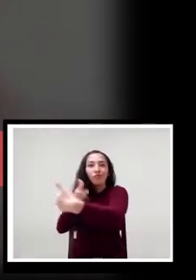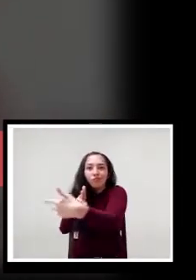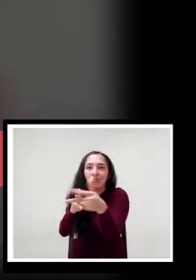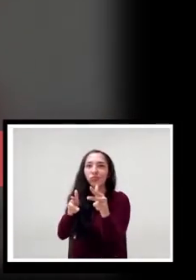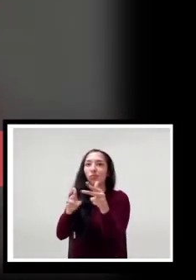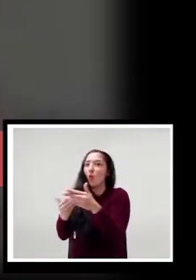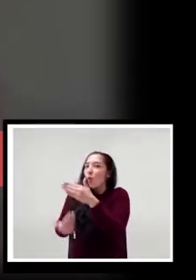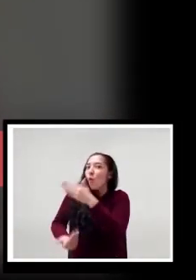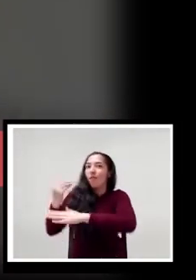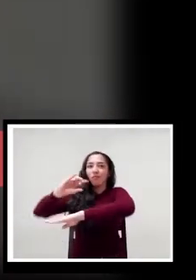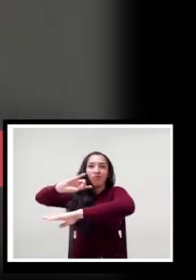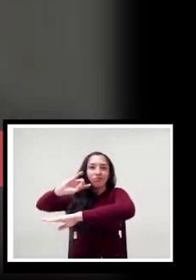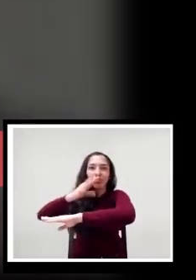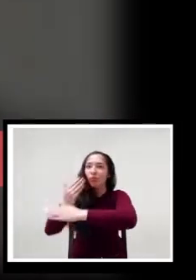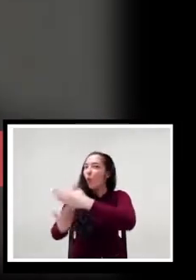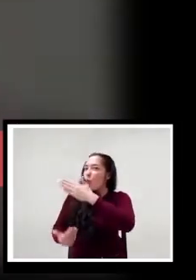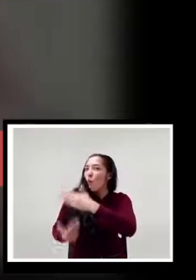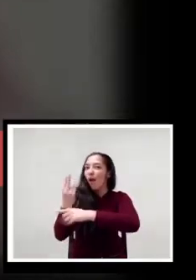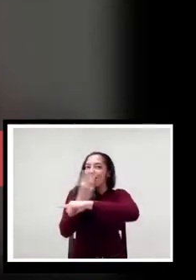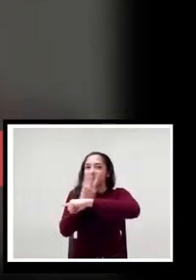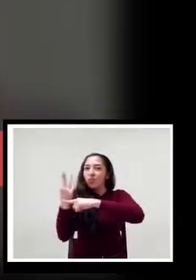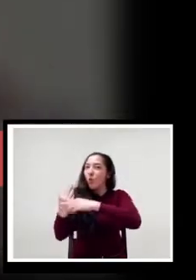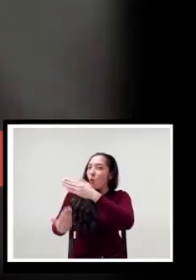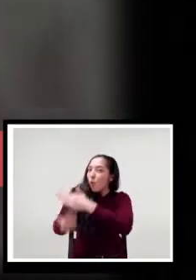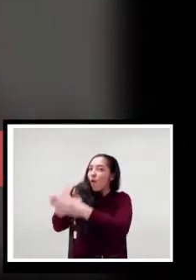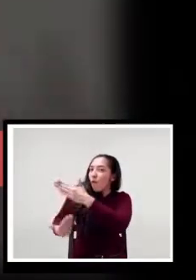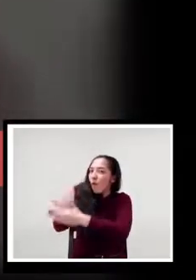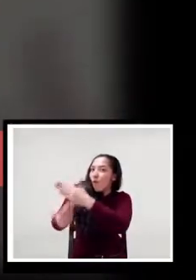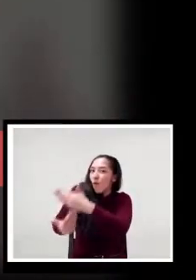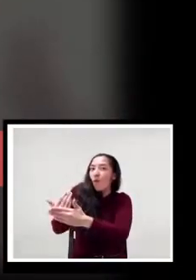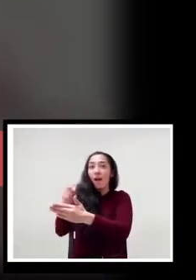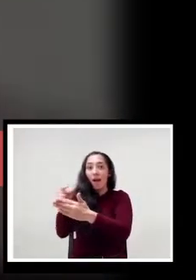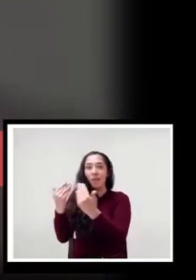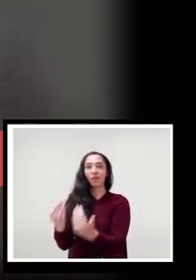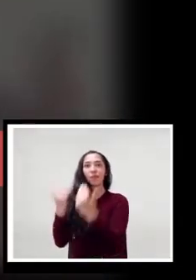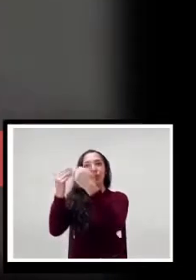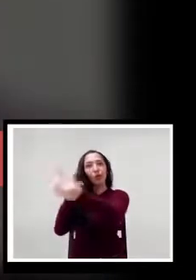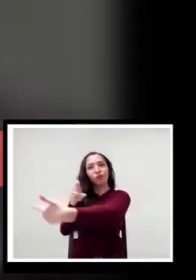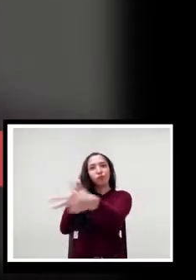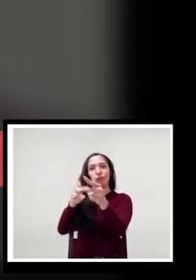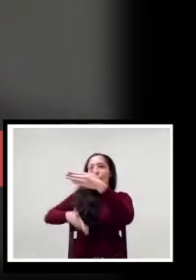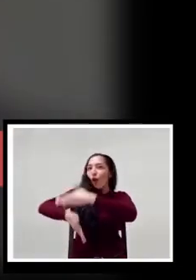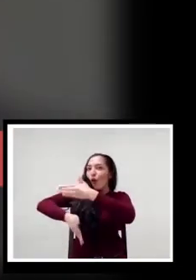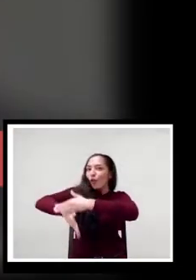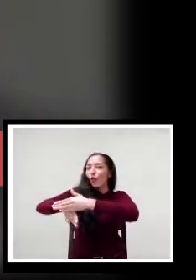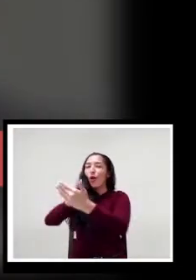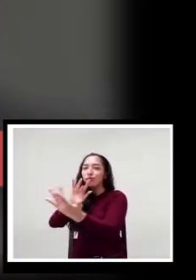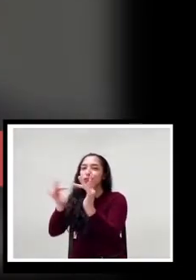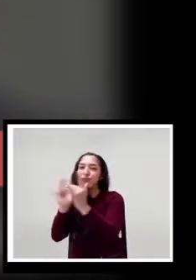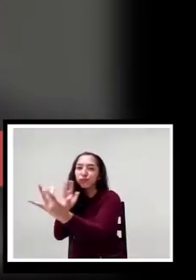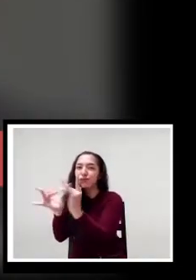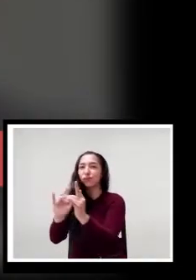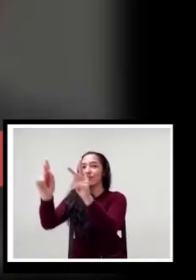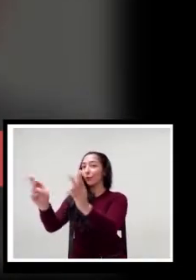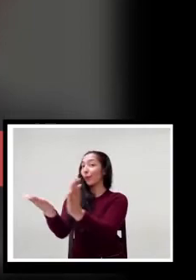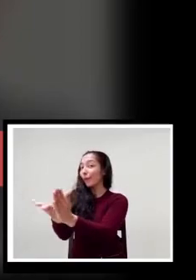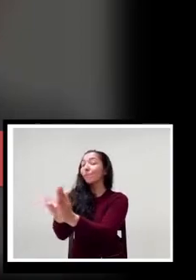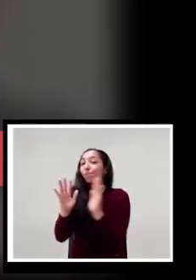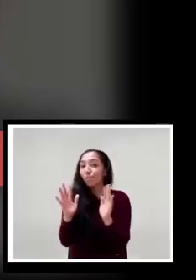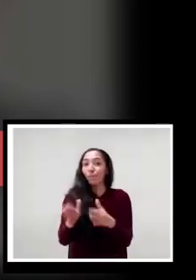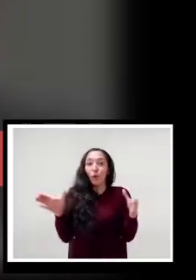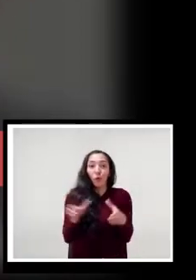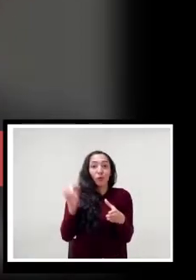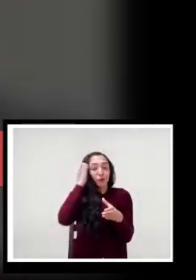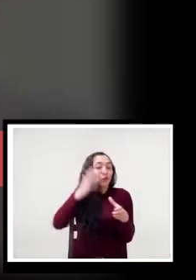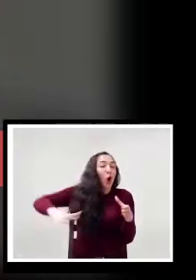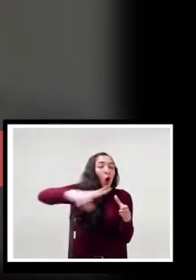en los espacios nuevos que como aulas nos dan la posibilidad también de ese encuentro con nuestros estudiantes. Y para ello